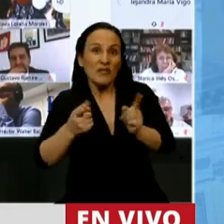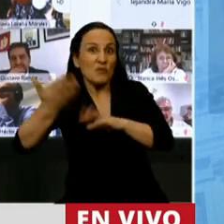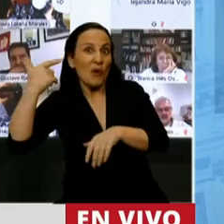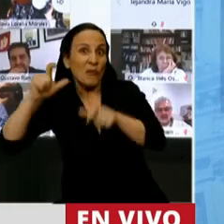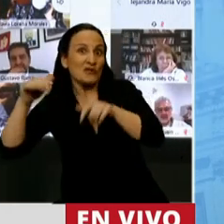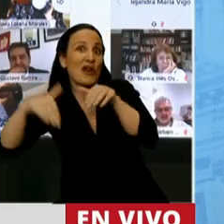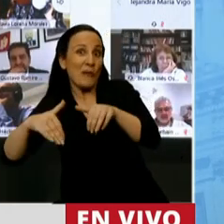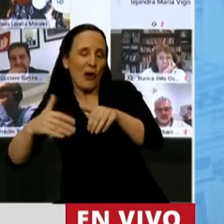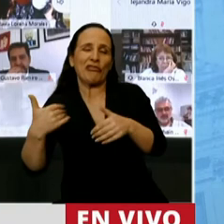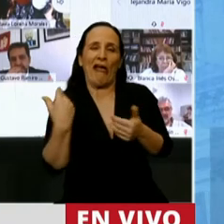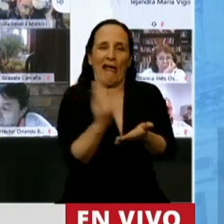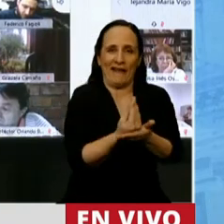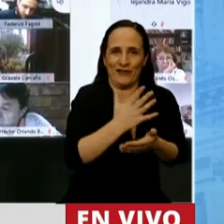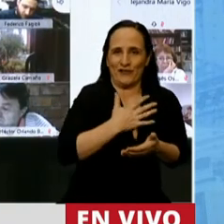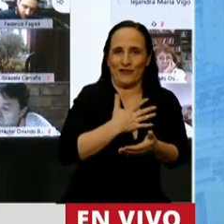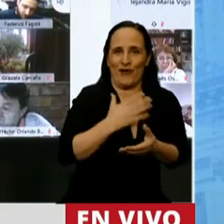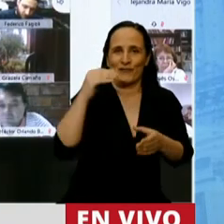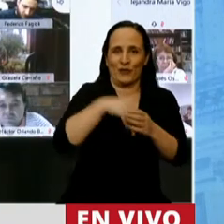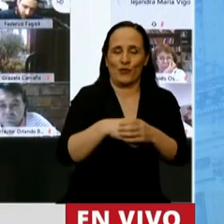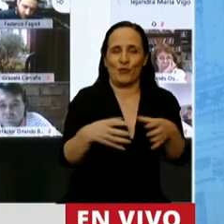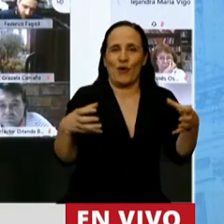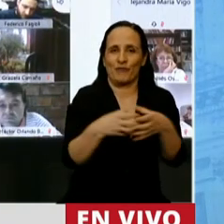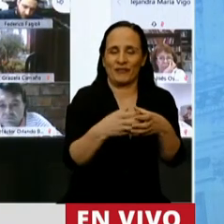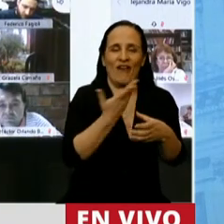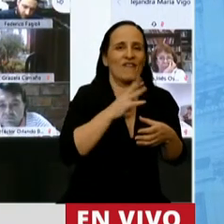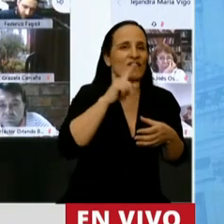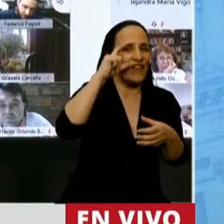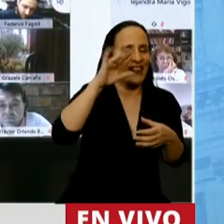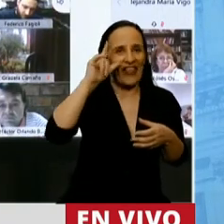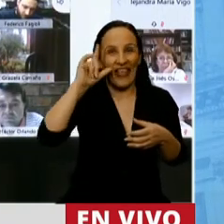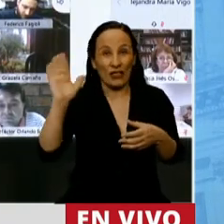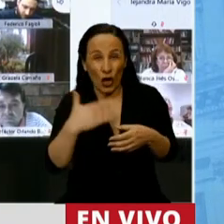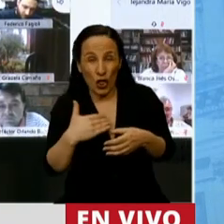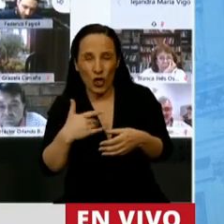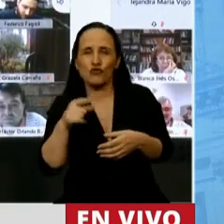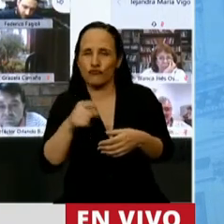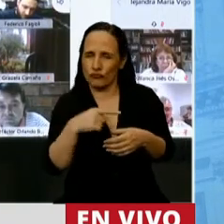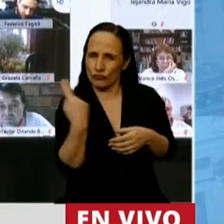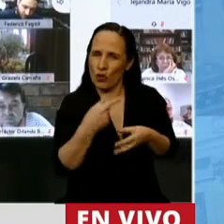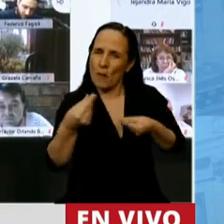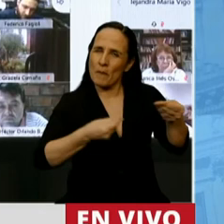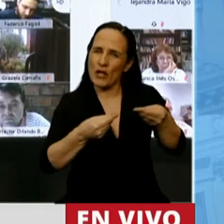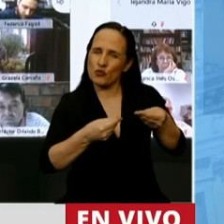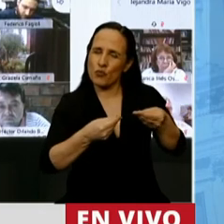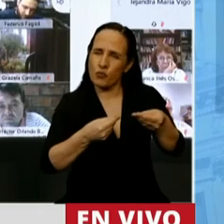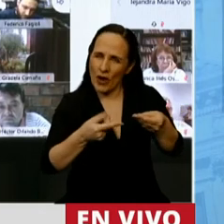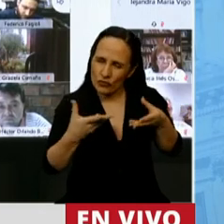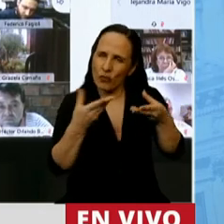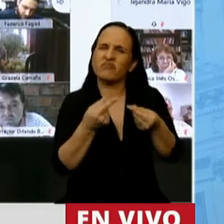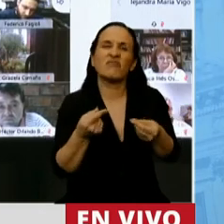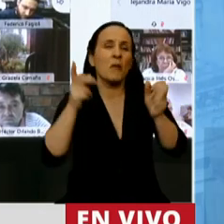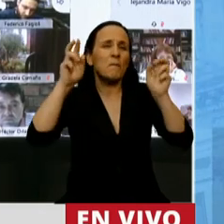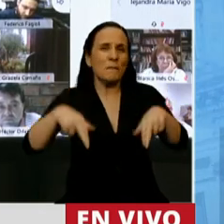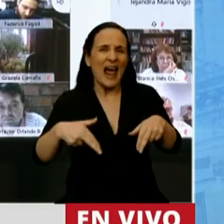Como miembro del Frente de Todos vamos a respaldar este presupuesto que es el presupuesto del plan de